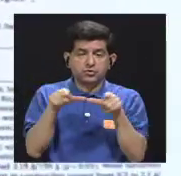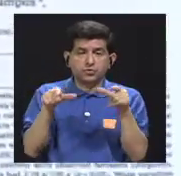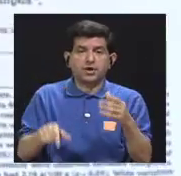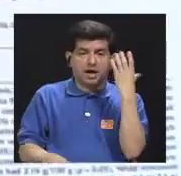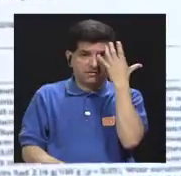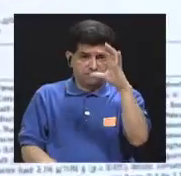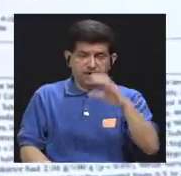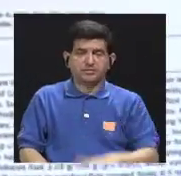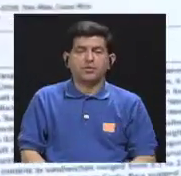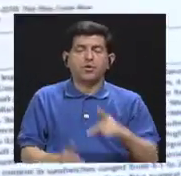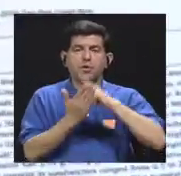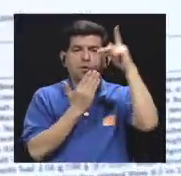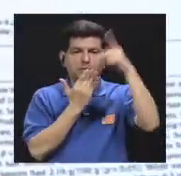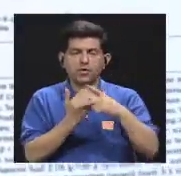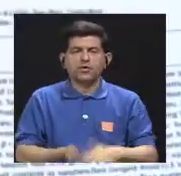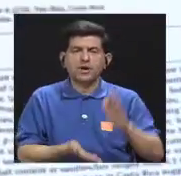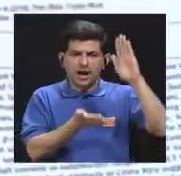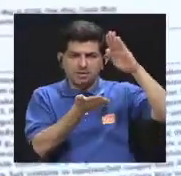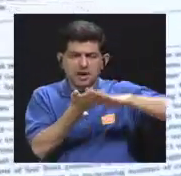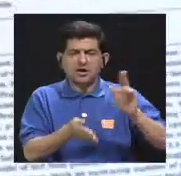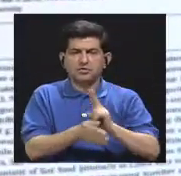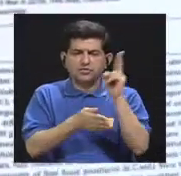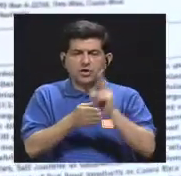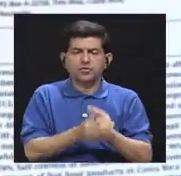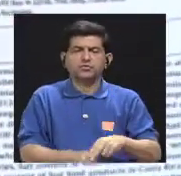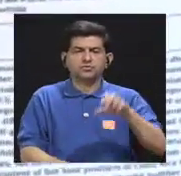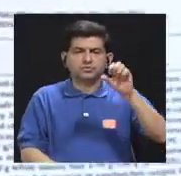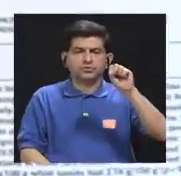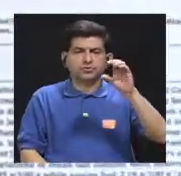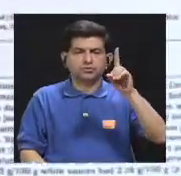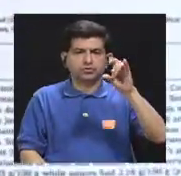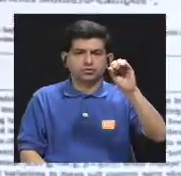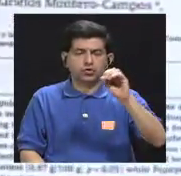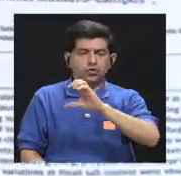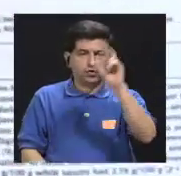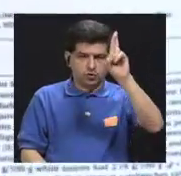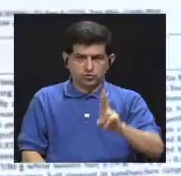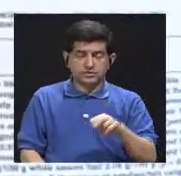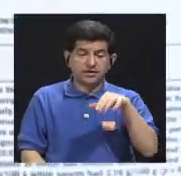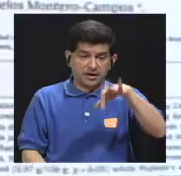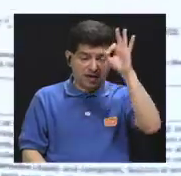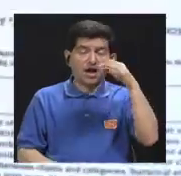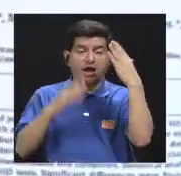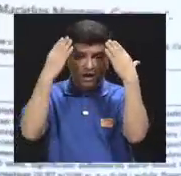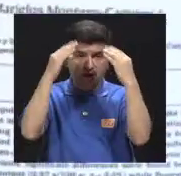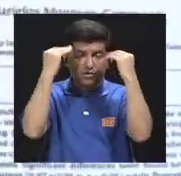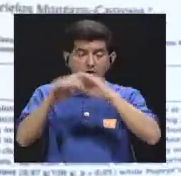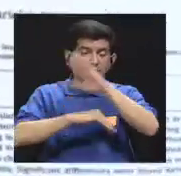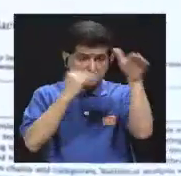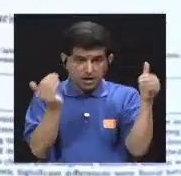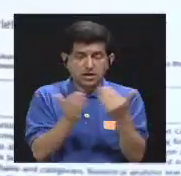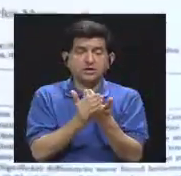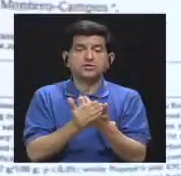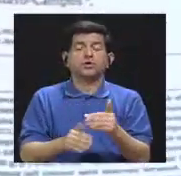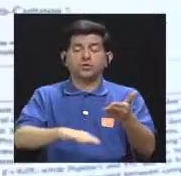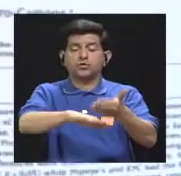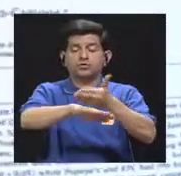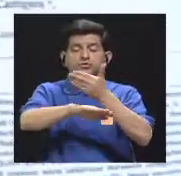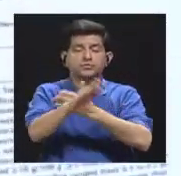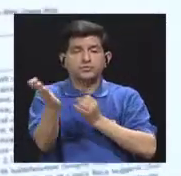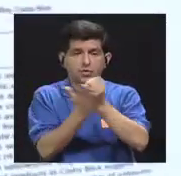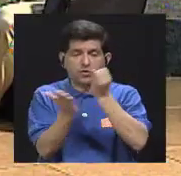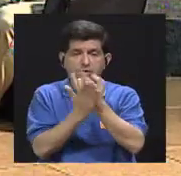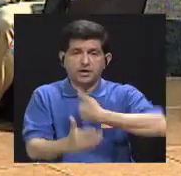se llama programa para la reducción del consumo de sodio en costa rica y pueden encontrar esta información y todos avances de